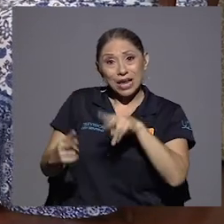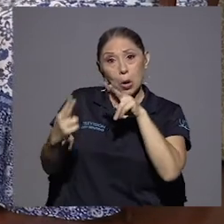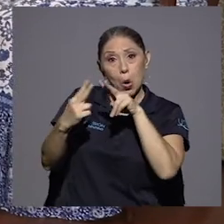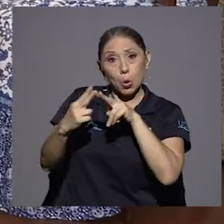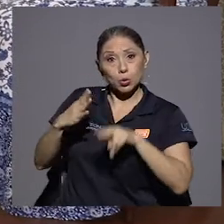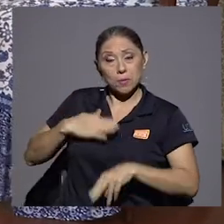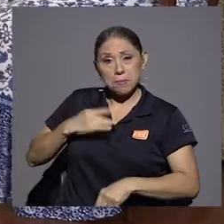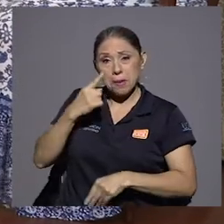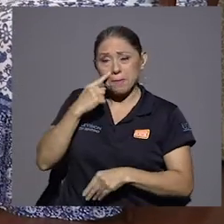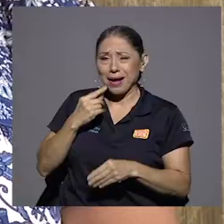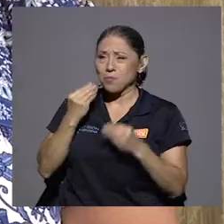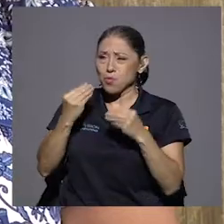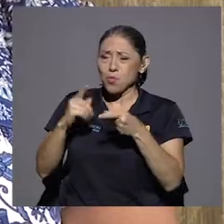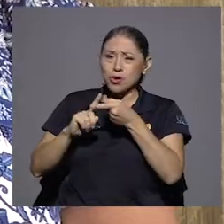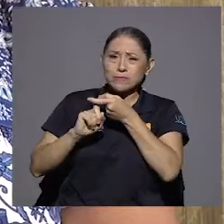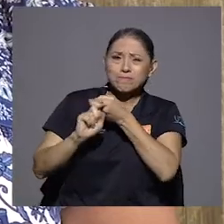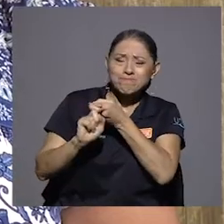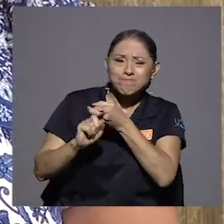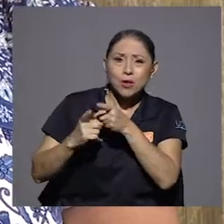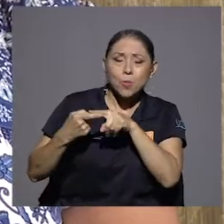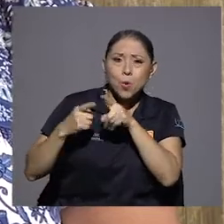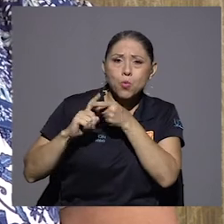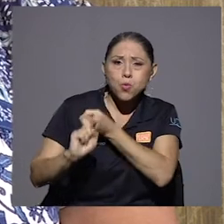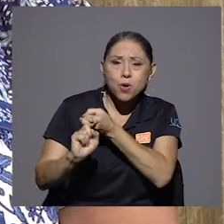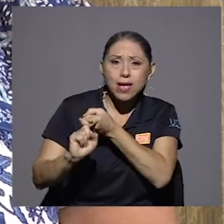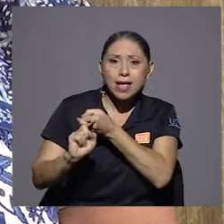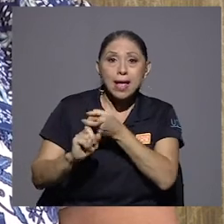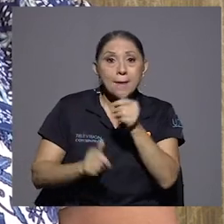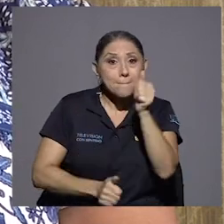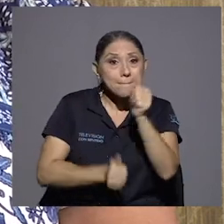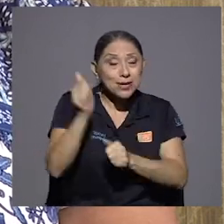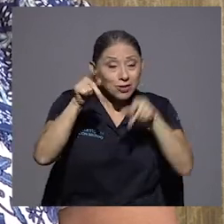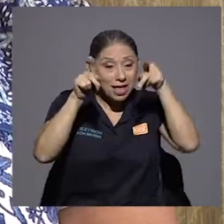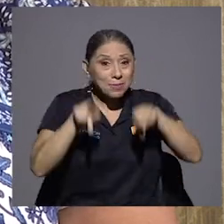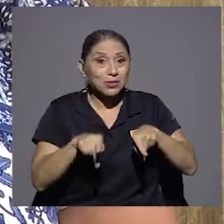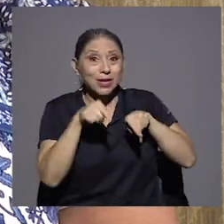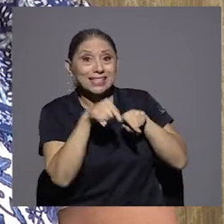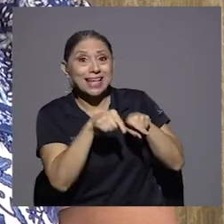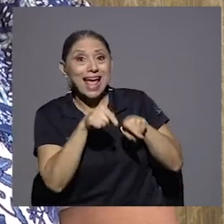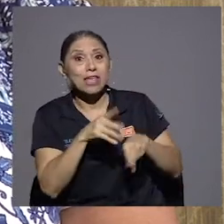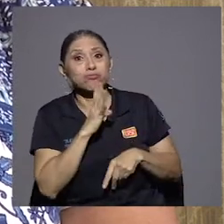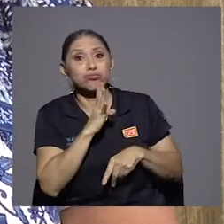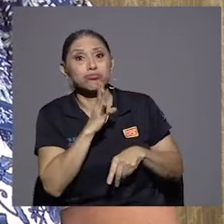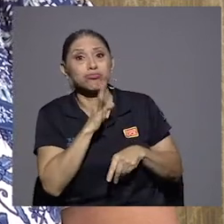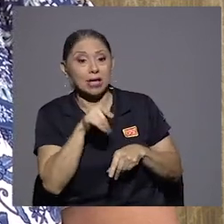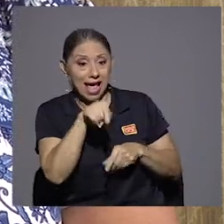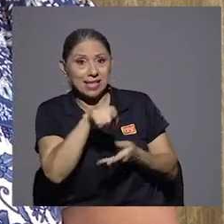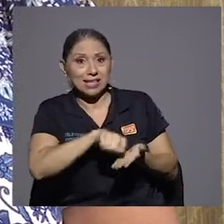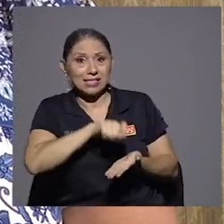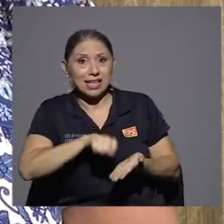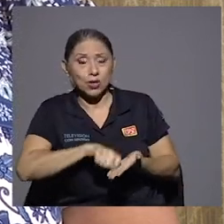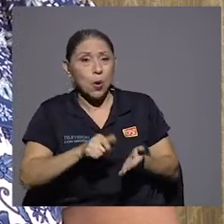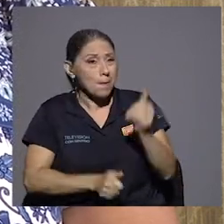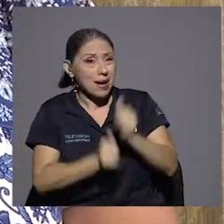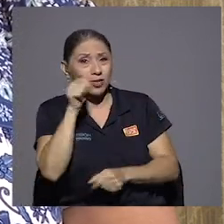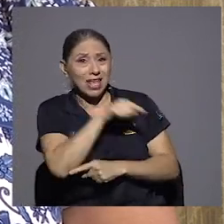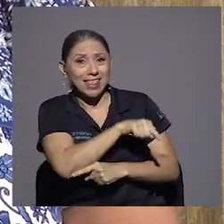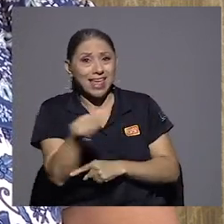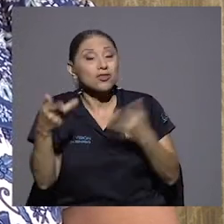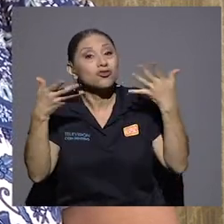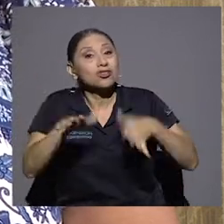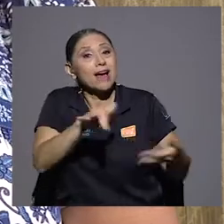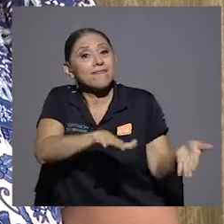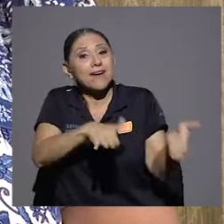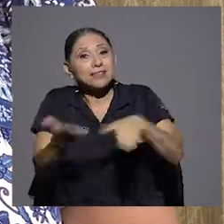Y fíjese usted que la mayoría de los que ahí vieron su testimonio fallecieron ya. Sí. Entonces